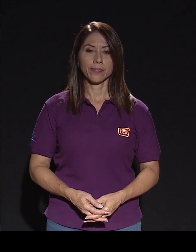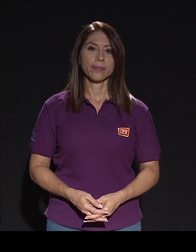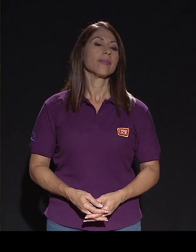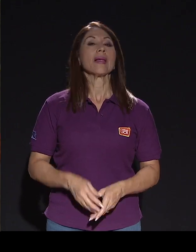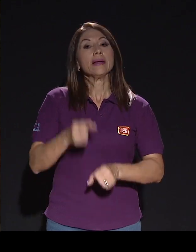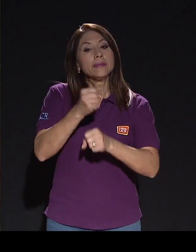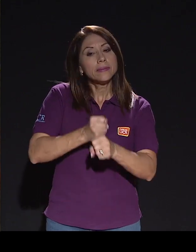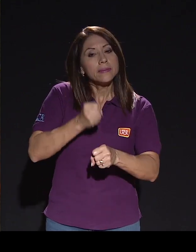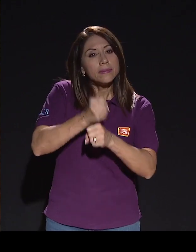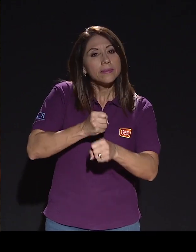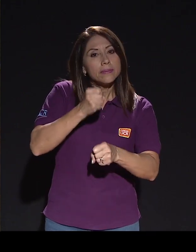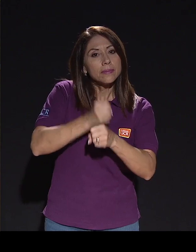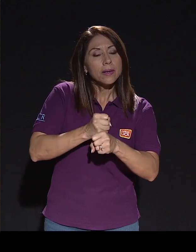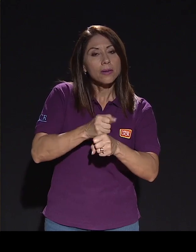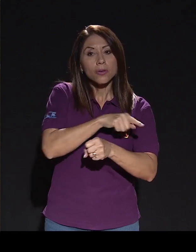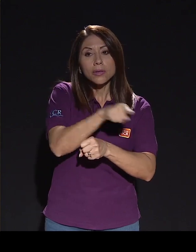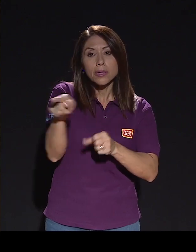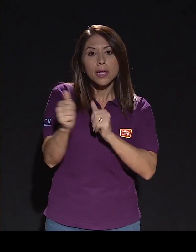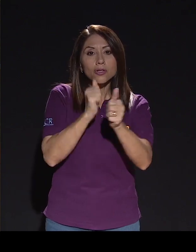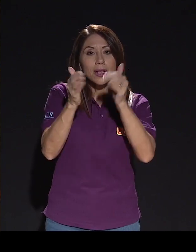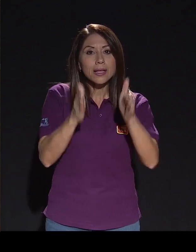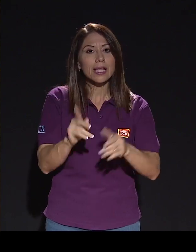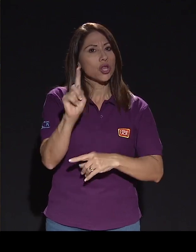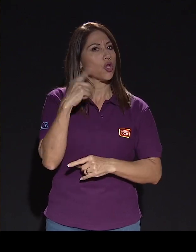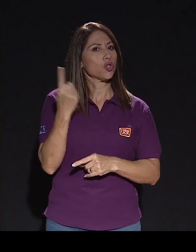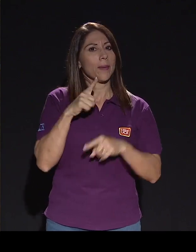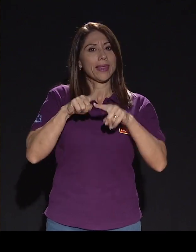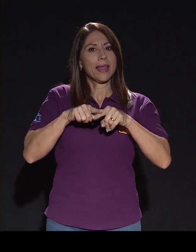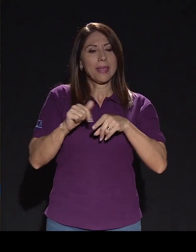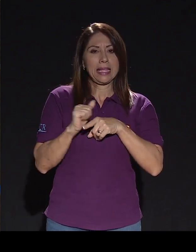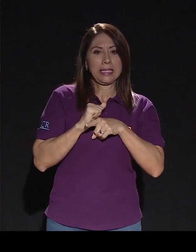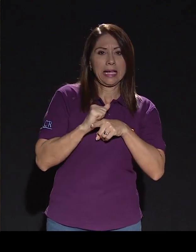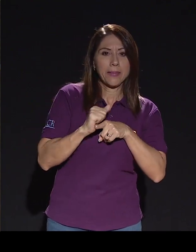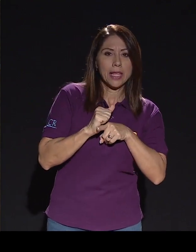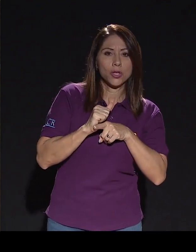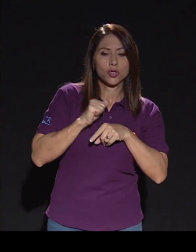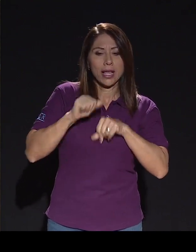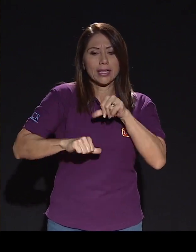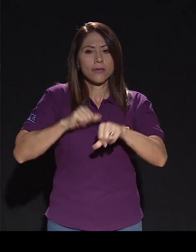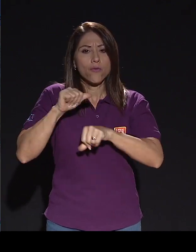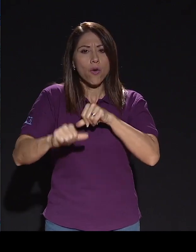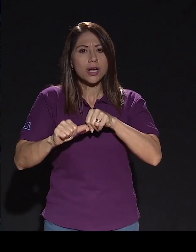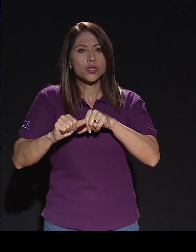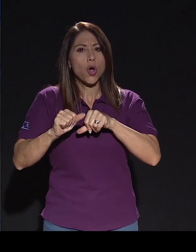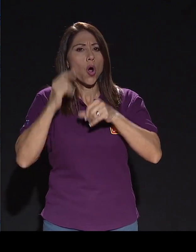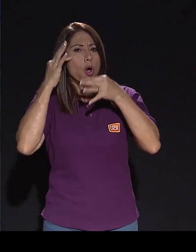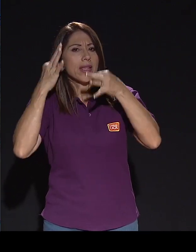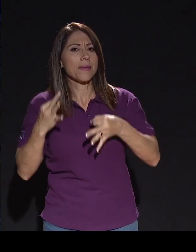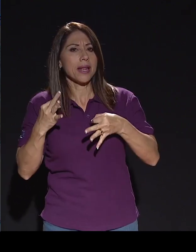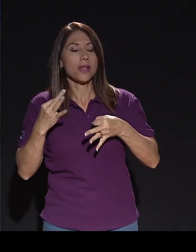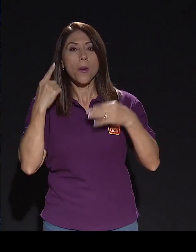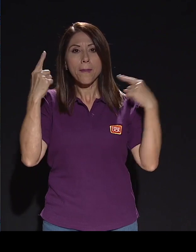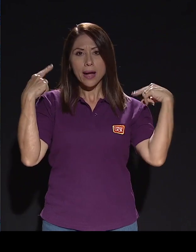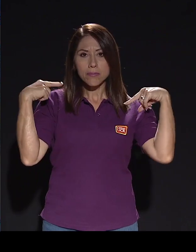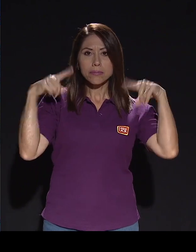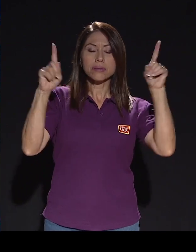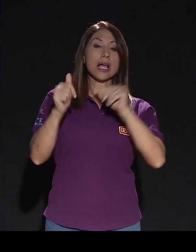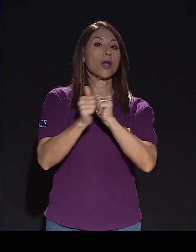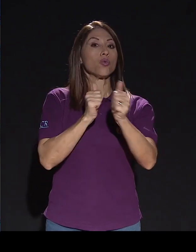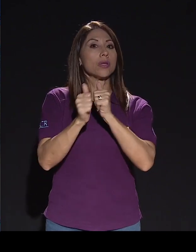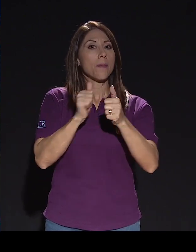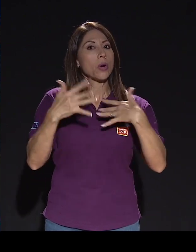El desempeño de los atletas no solo depende de sus entrenamientos, esfuerzo o determinación. Para alcanzar triunfos en un deporte tan